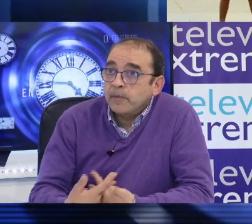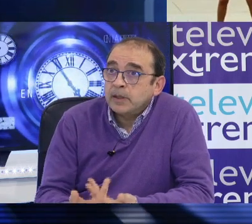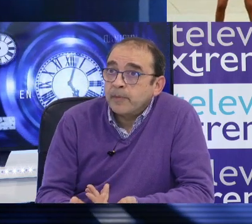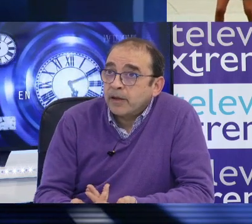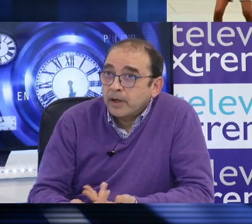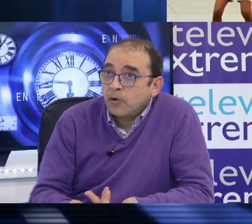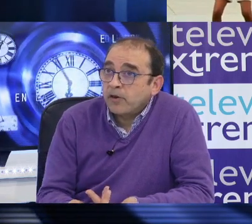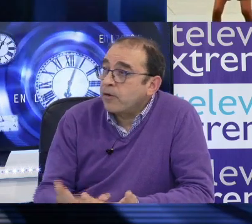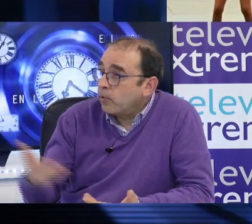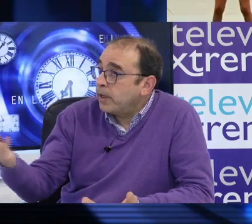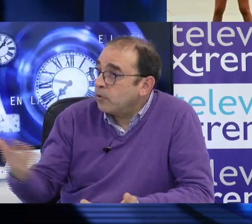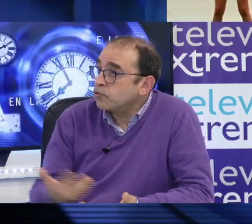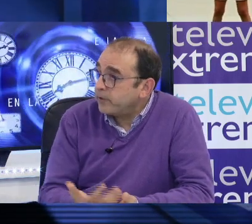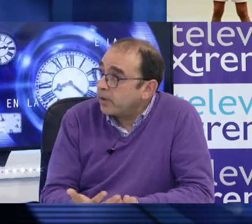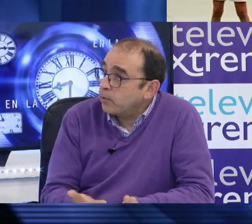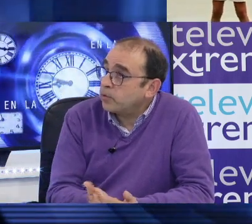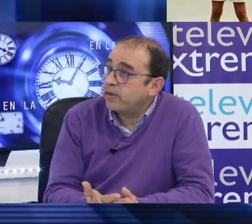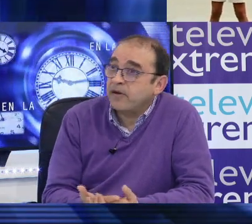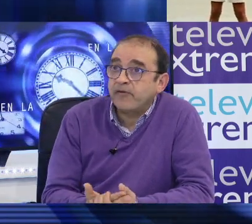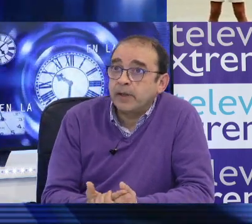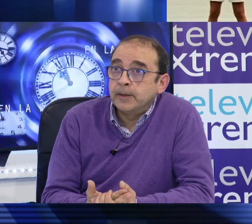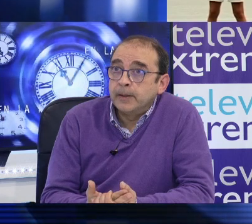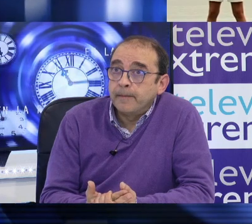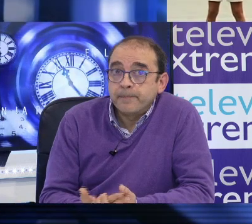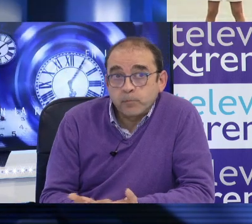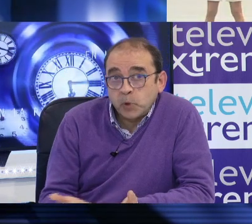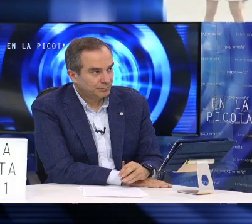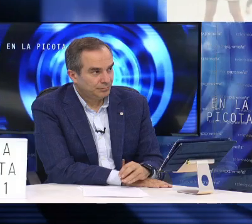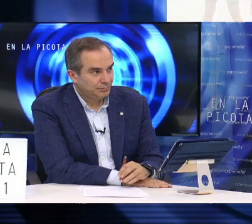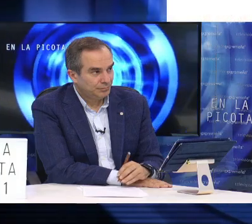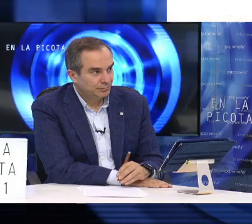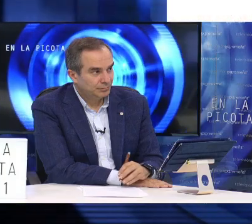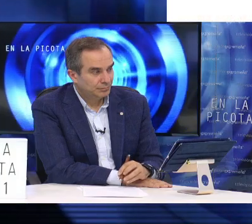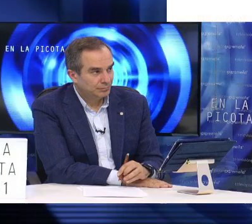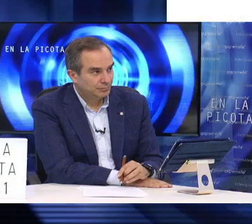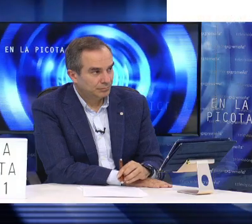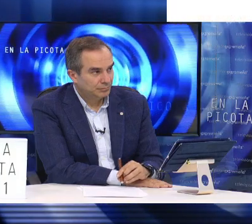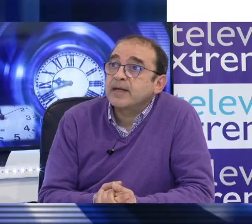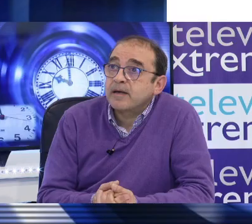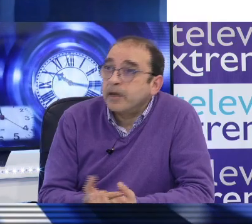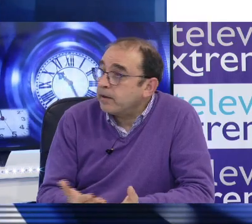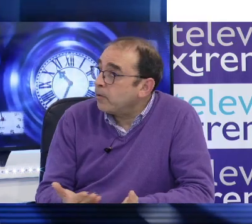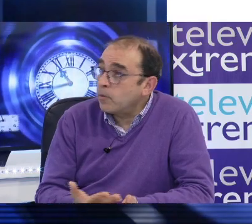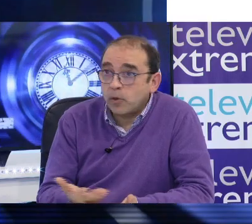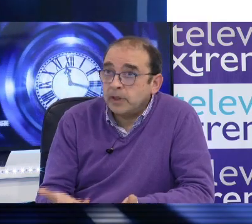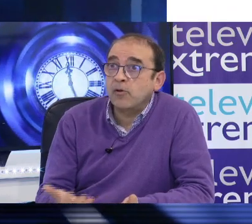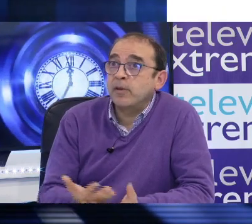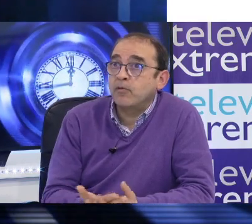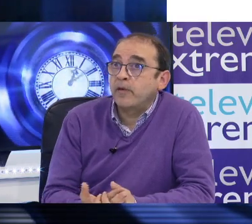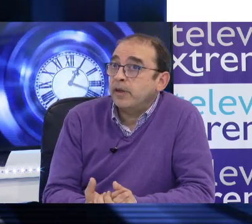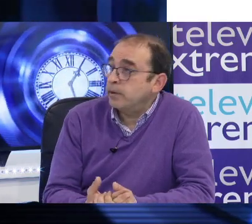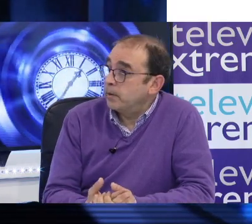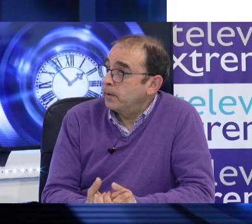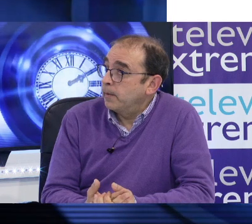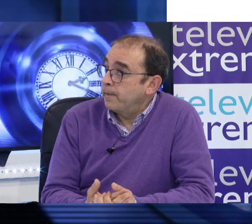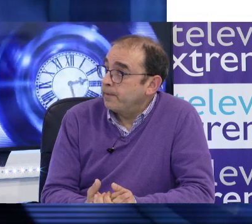cierto que el medio ambiente parece que no nos da de comer y nos subsidia como tú decías, Frank. Pues tenemos lo mismo que establecer nuestra tasa verde, lo hemos comentado